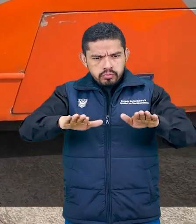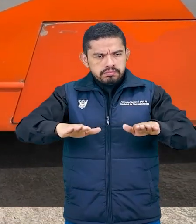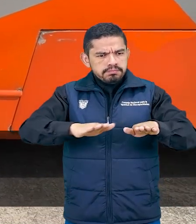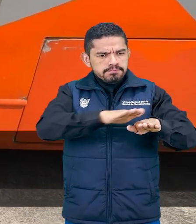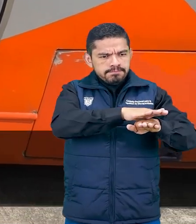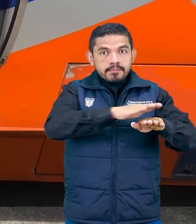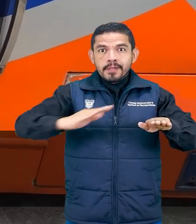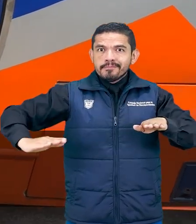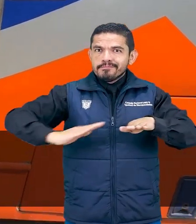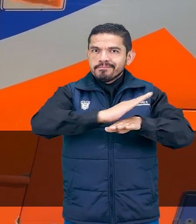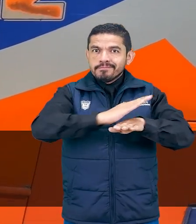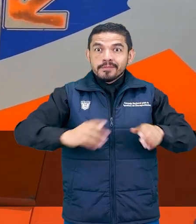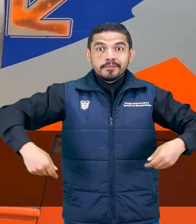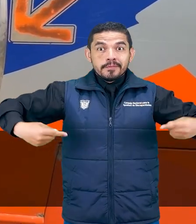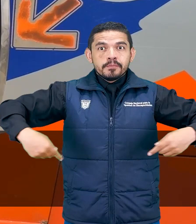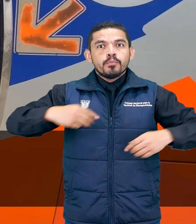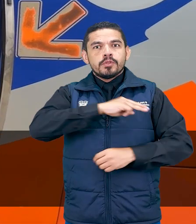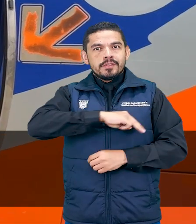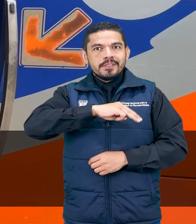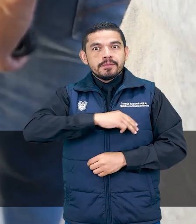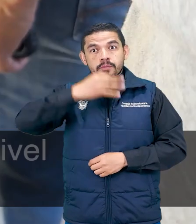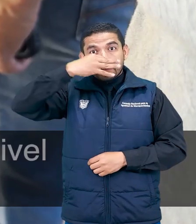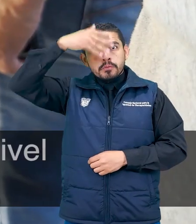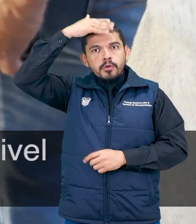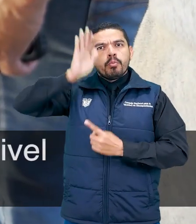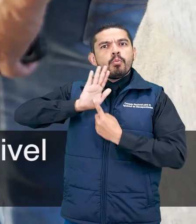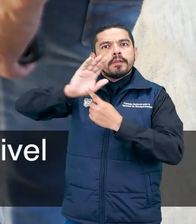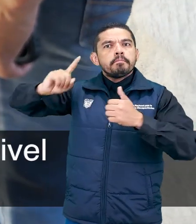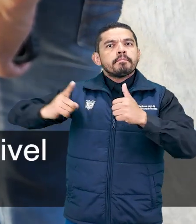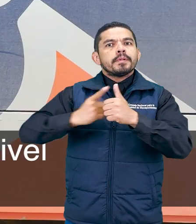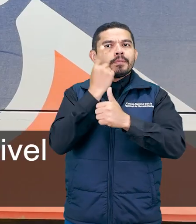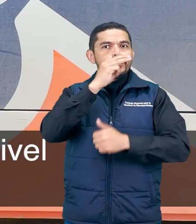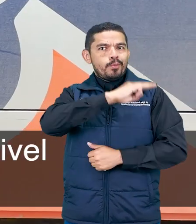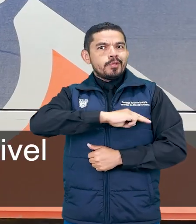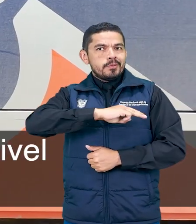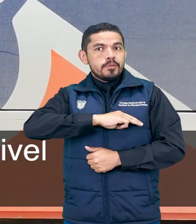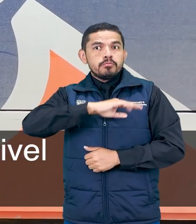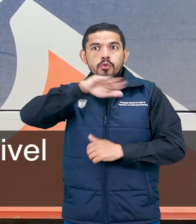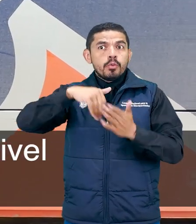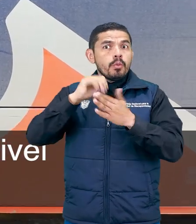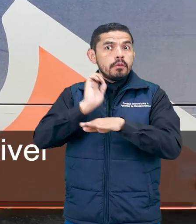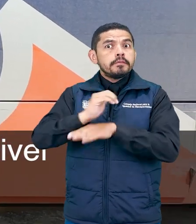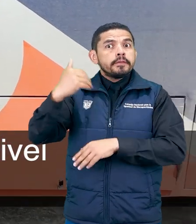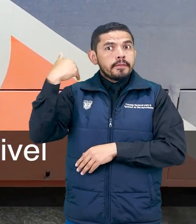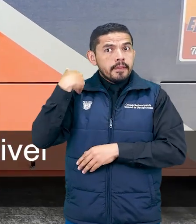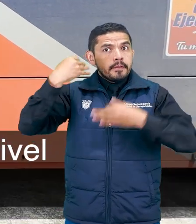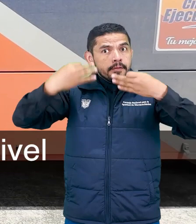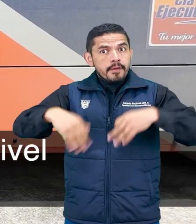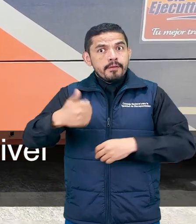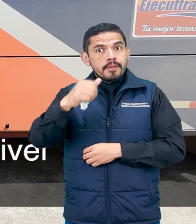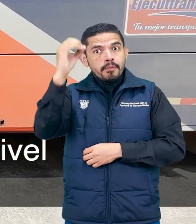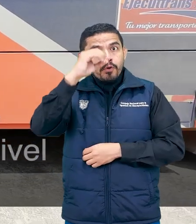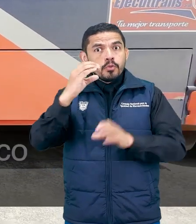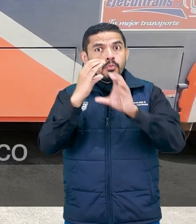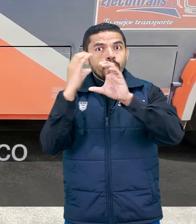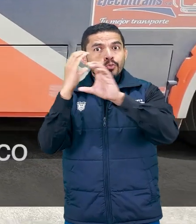transporte accesible. El municipio de Santo Domingo es un referente por ser el primer municipio a nivel nacional que cumplirá con el